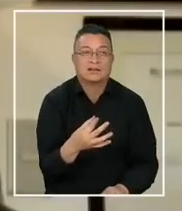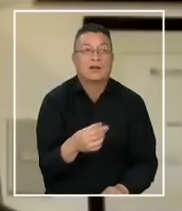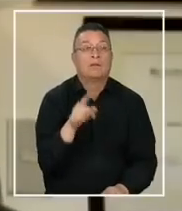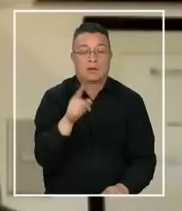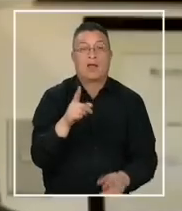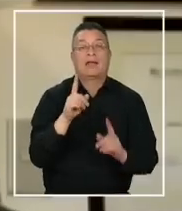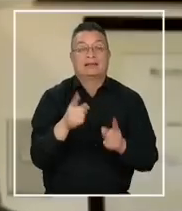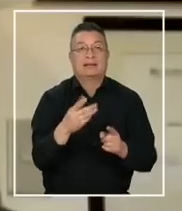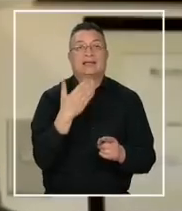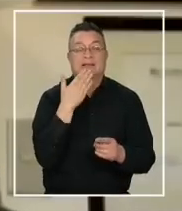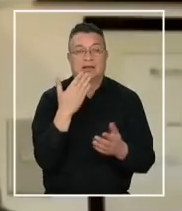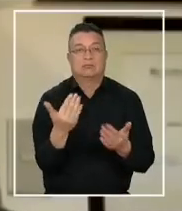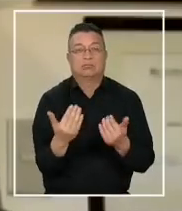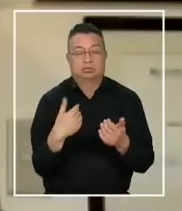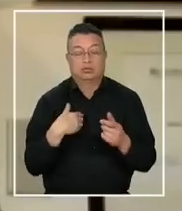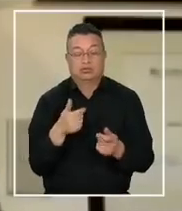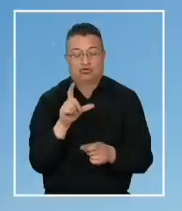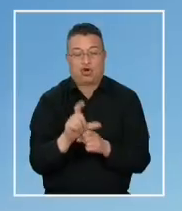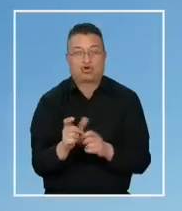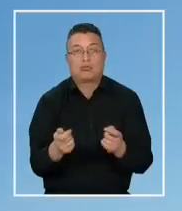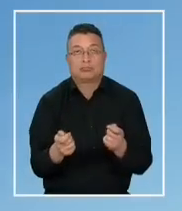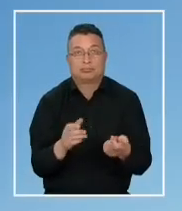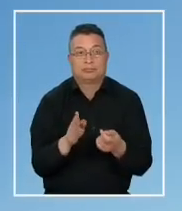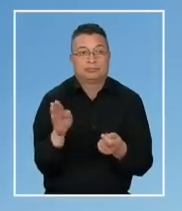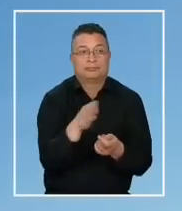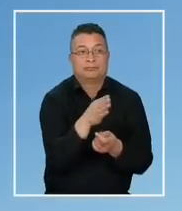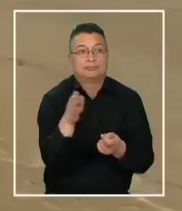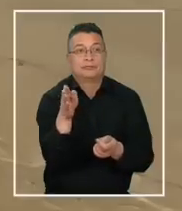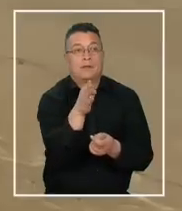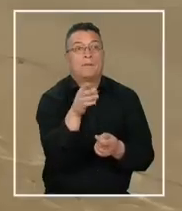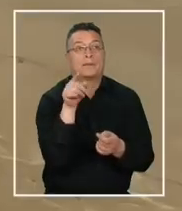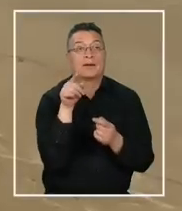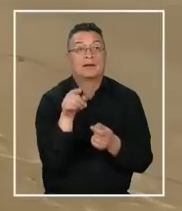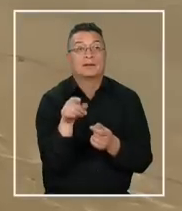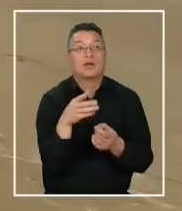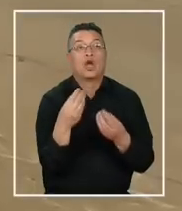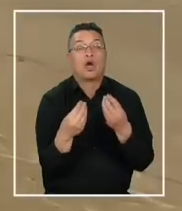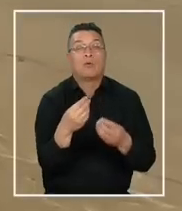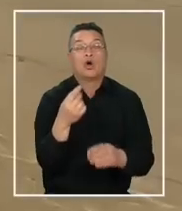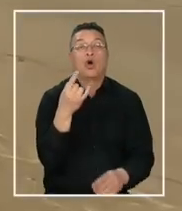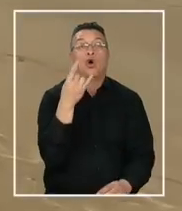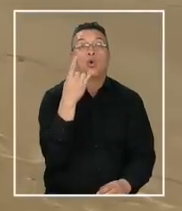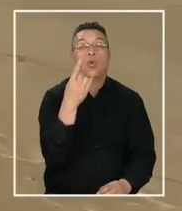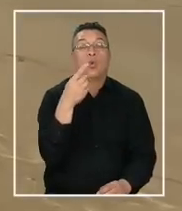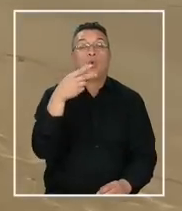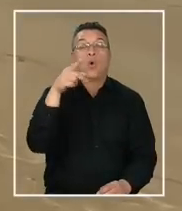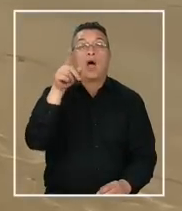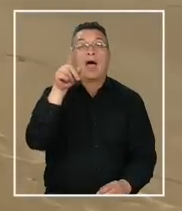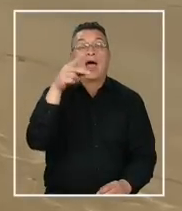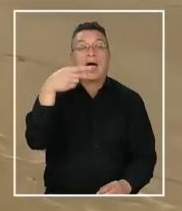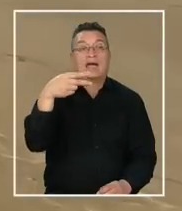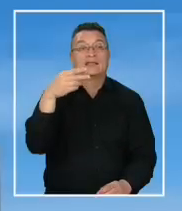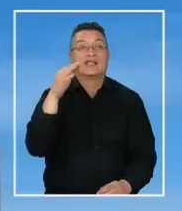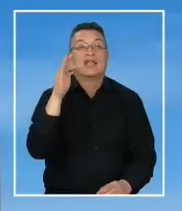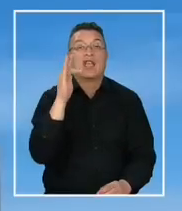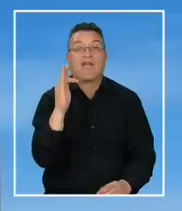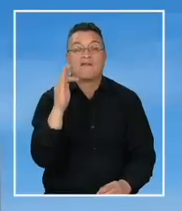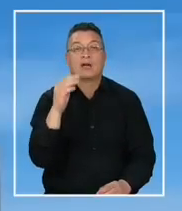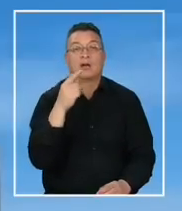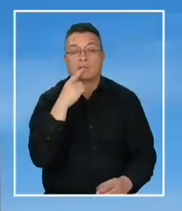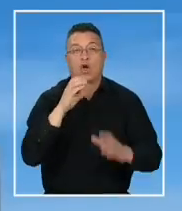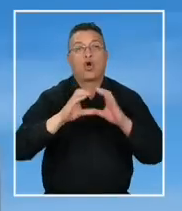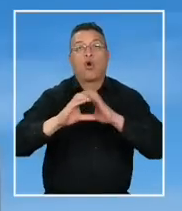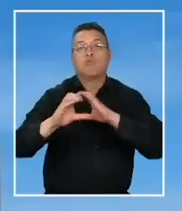recibir órdenes desde un puesto de control. Utilizan frecuencias de UHF, VHF, comunicaciones regulares.